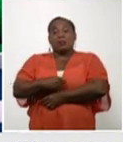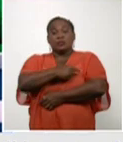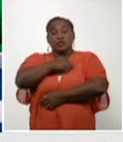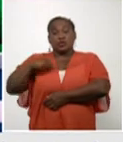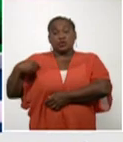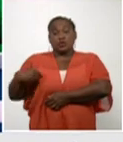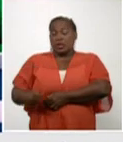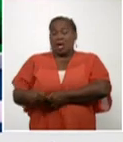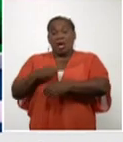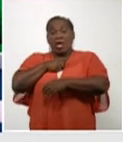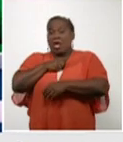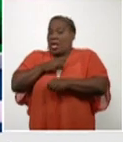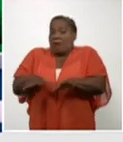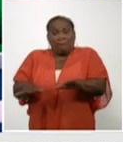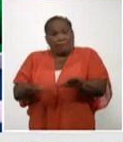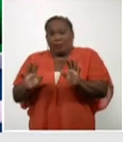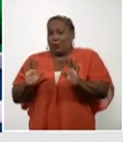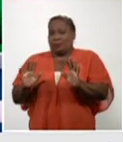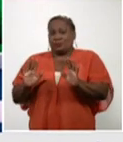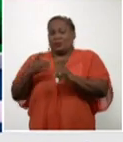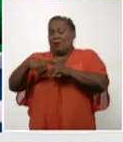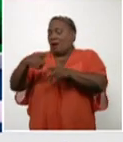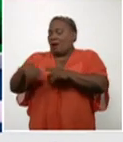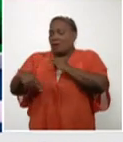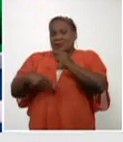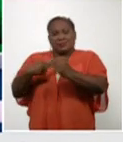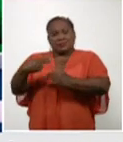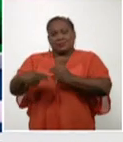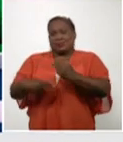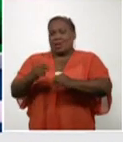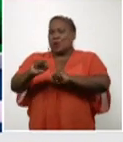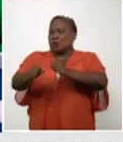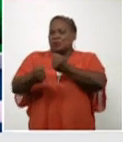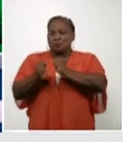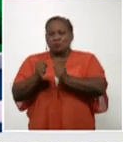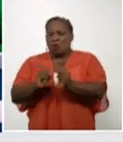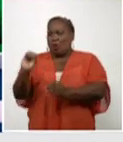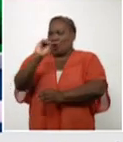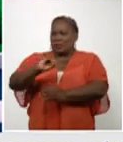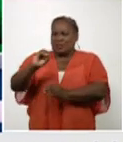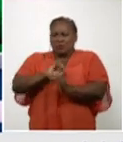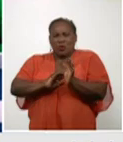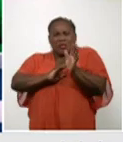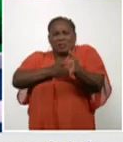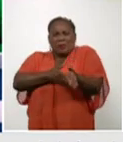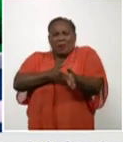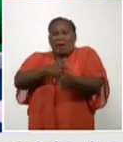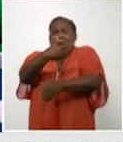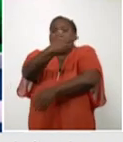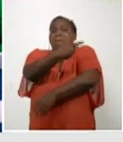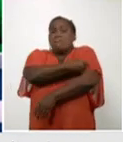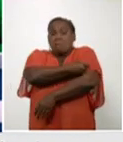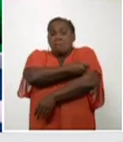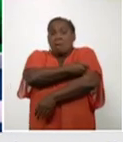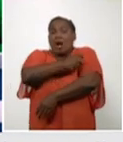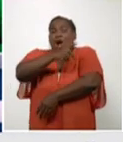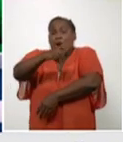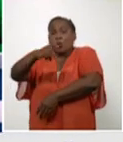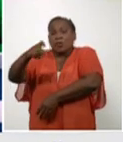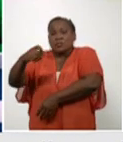ejemplo en las cosas que hace. Y la vacunación tiene también que dar algún resultado.